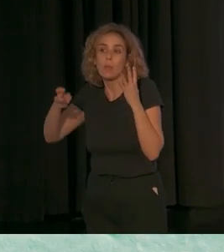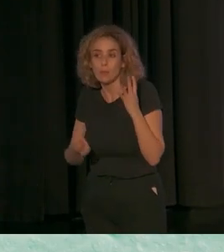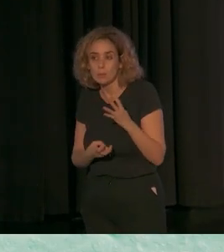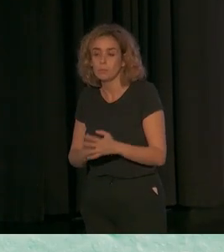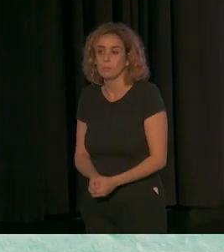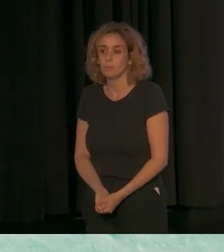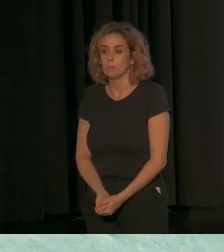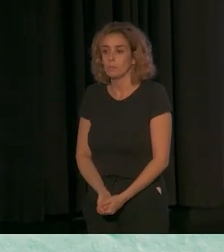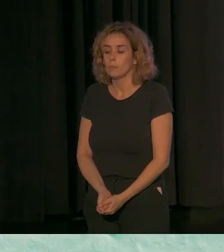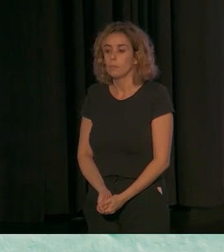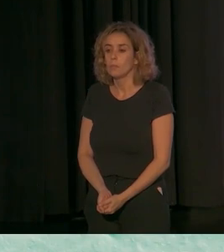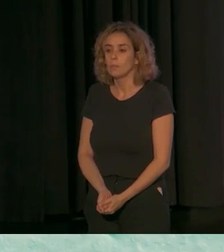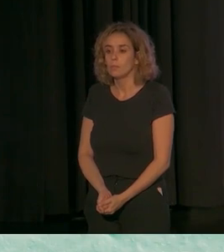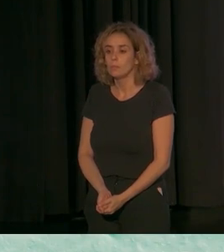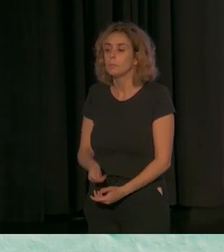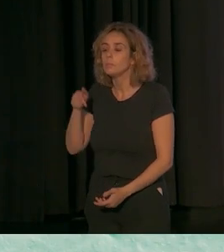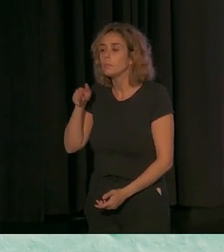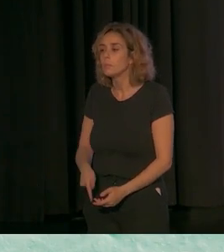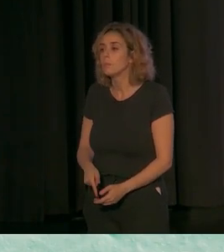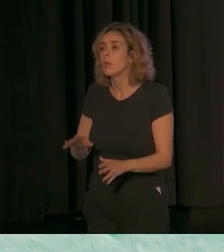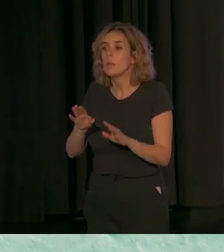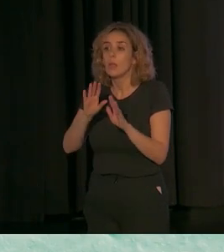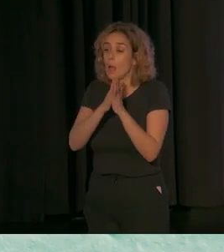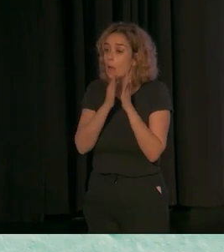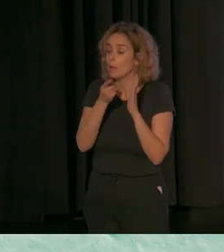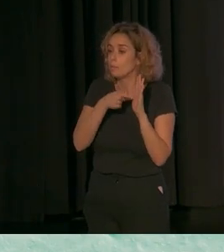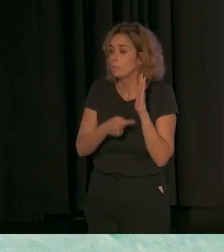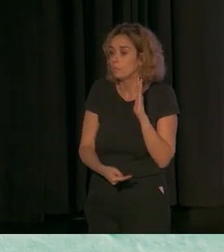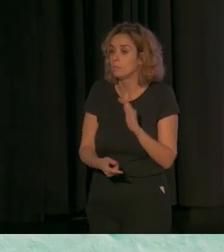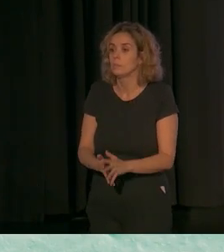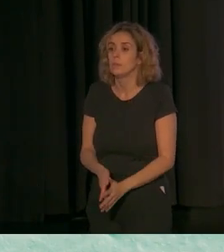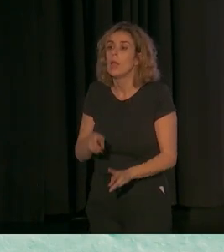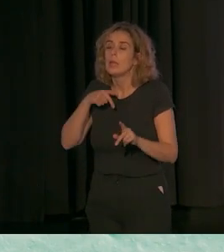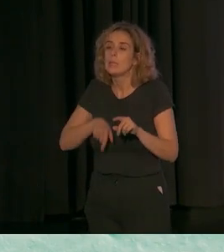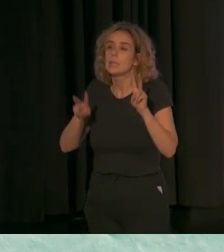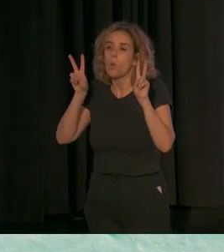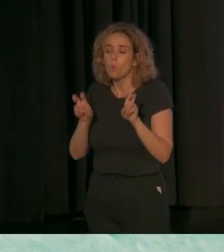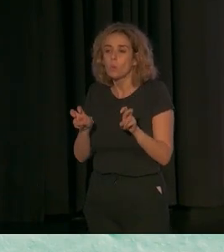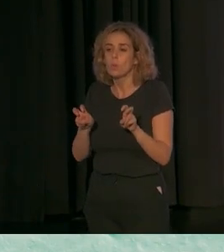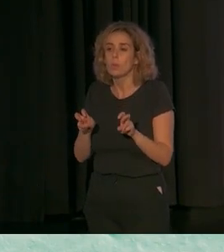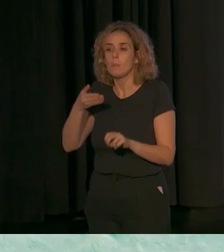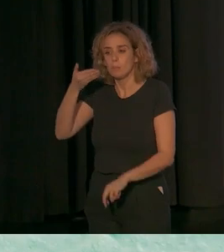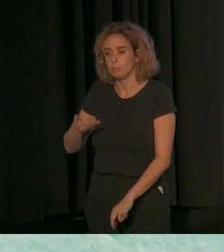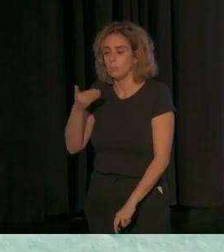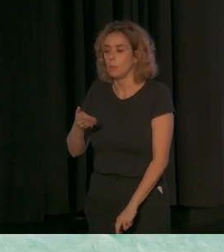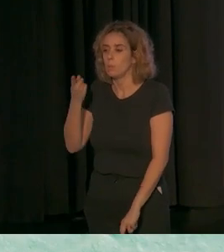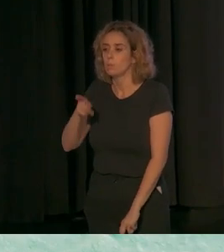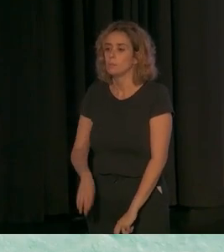definitiva y algunos lo manifiestan así que las empoderen. Este es un tema también importante.